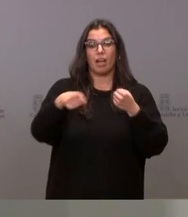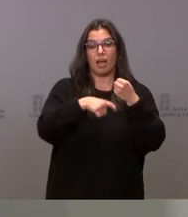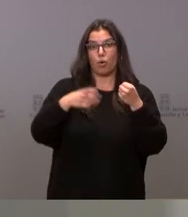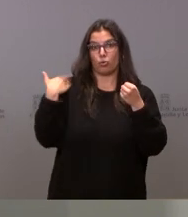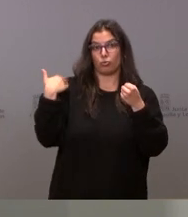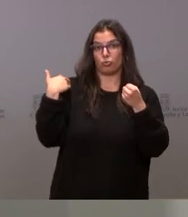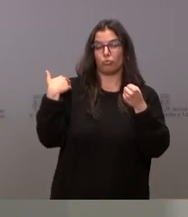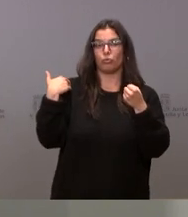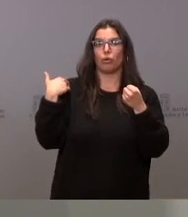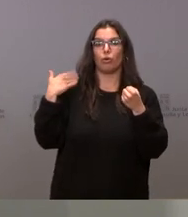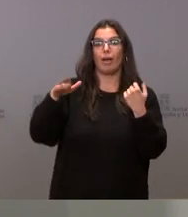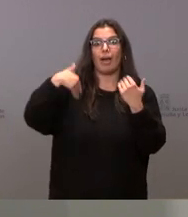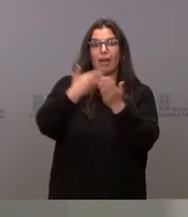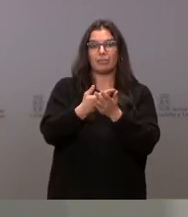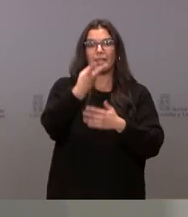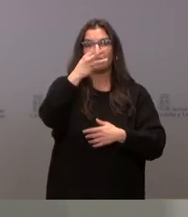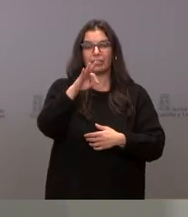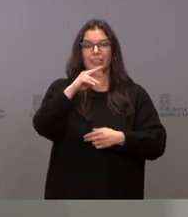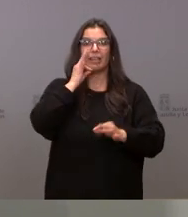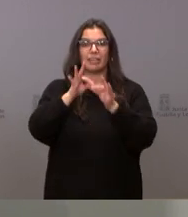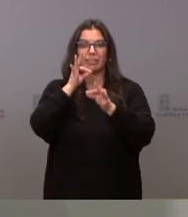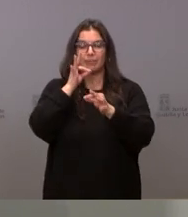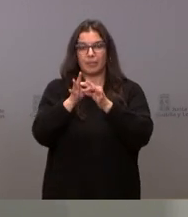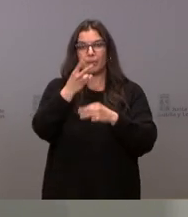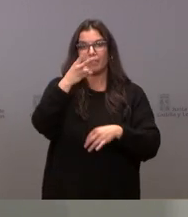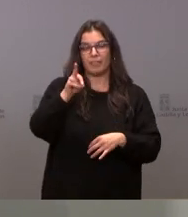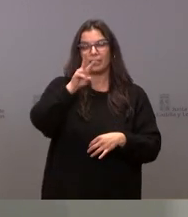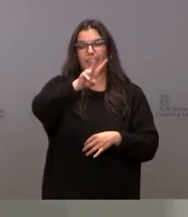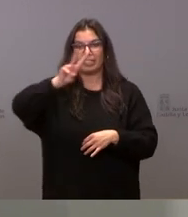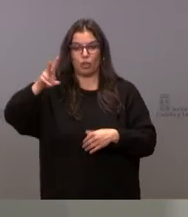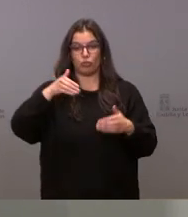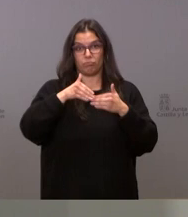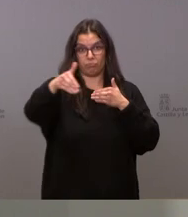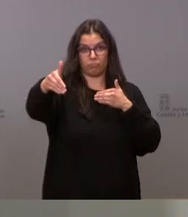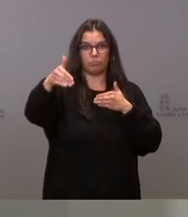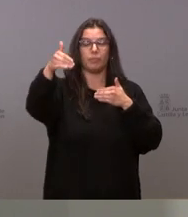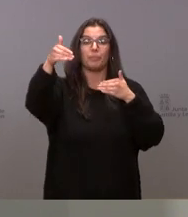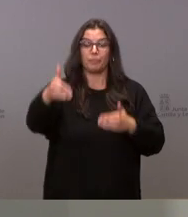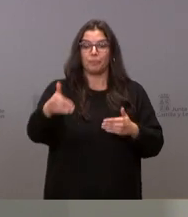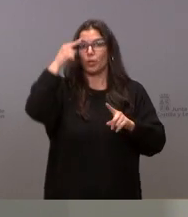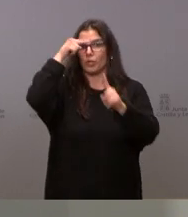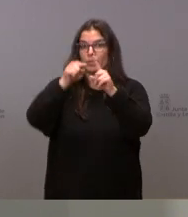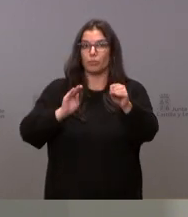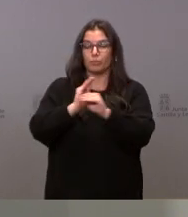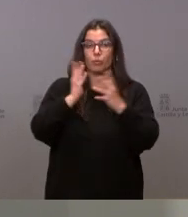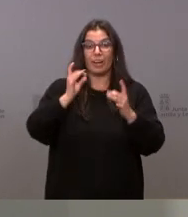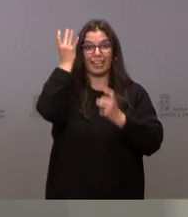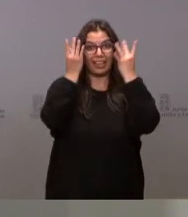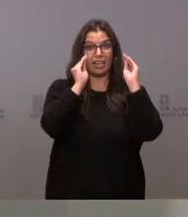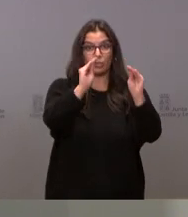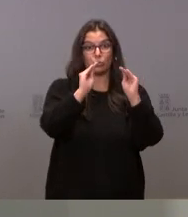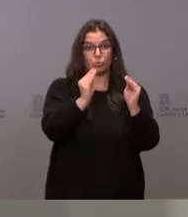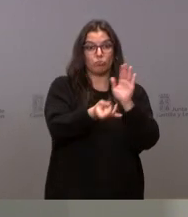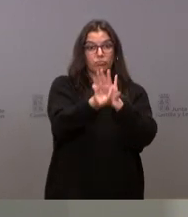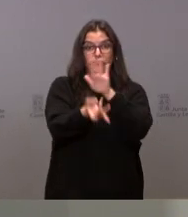de 2021 y el 30 de septiembre de 2022. El objetivo de la ayuda es apoyar las iniciativas que estos